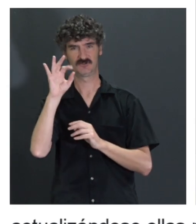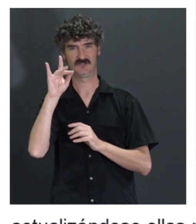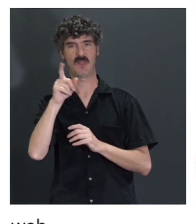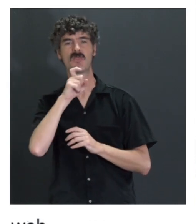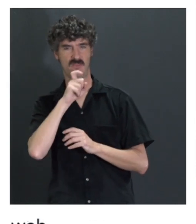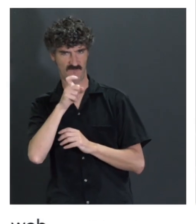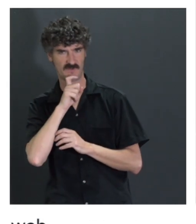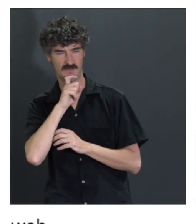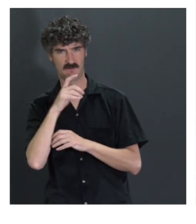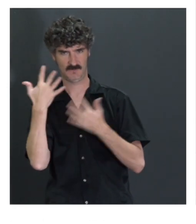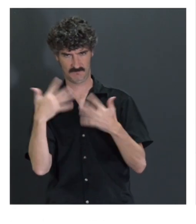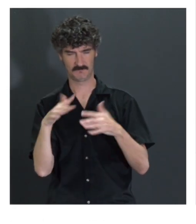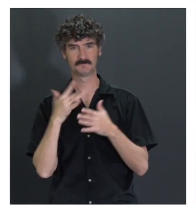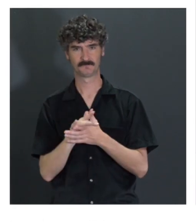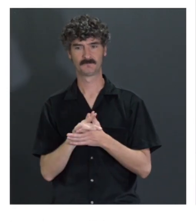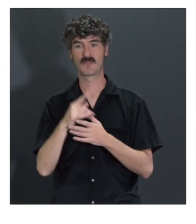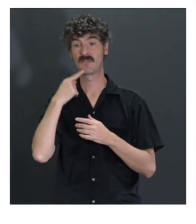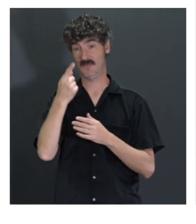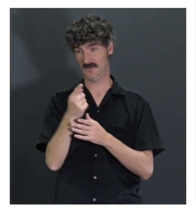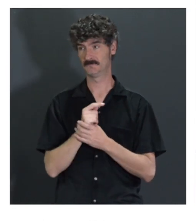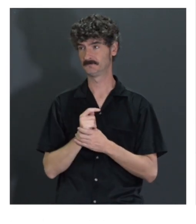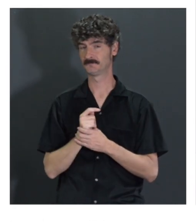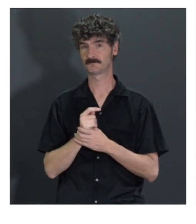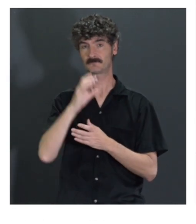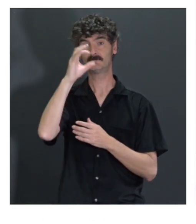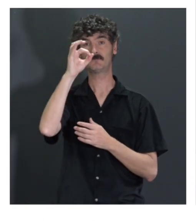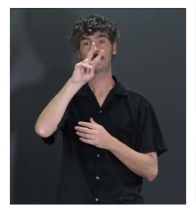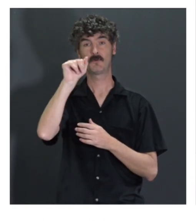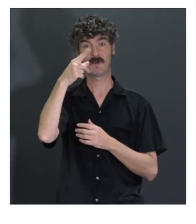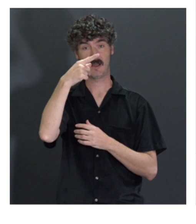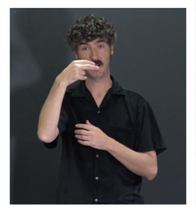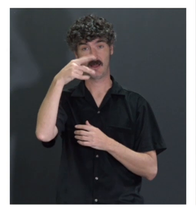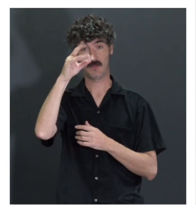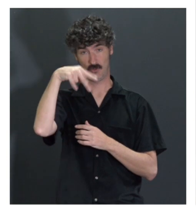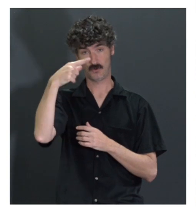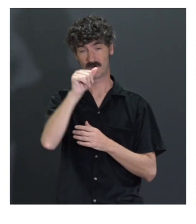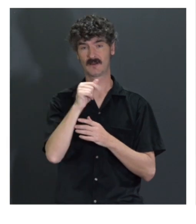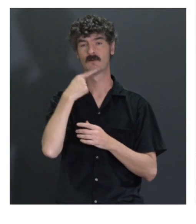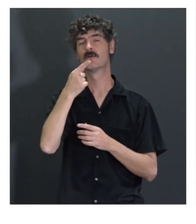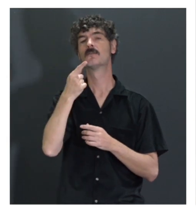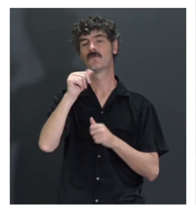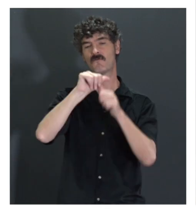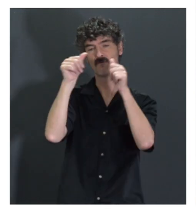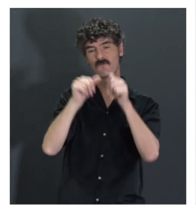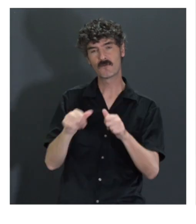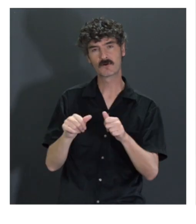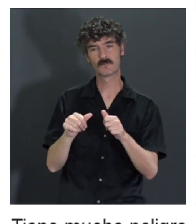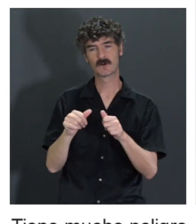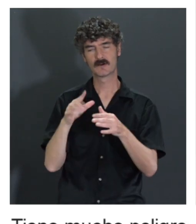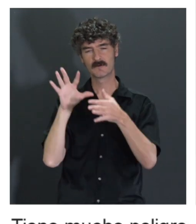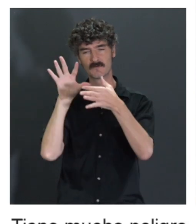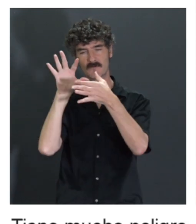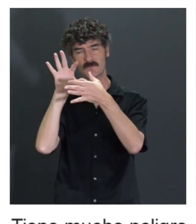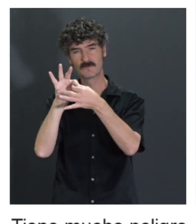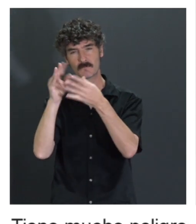complejo, es muy complicado, como comentaba Covadonga, pero bueno, es una forma de que vayan afinando